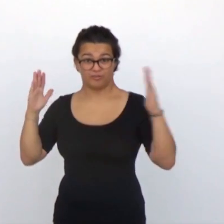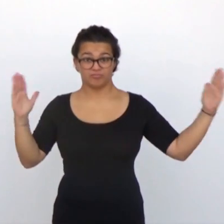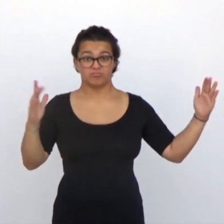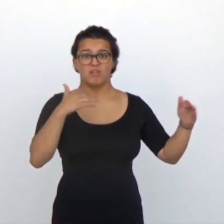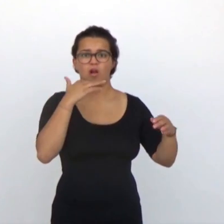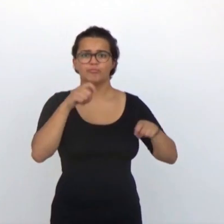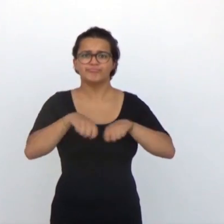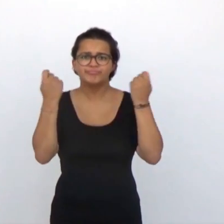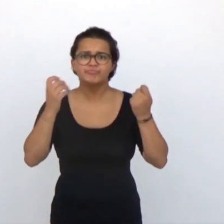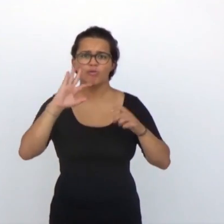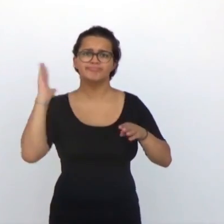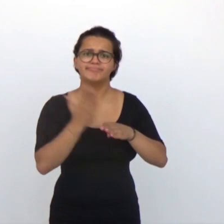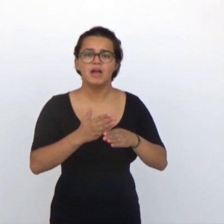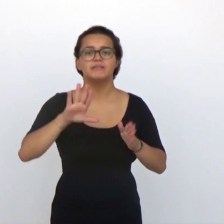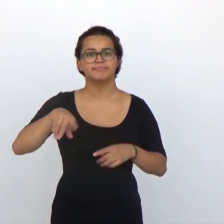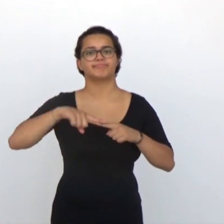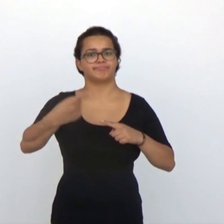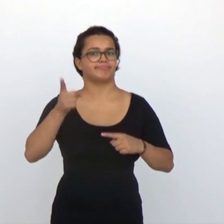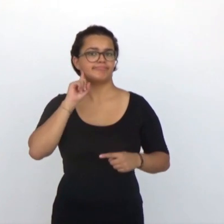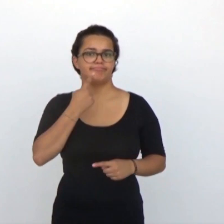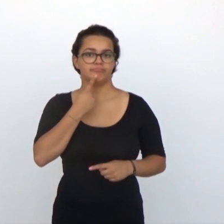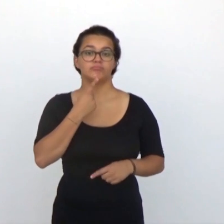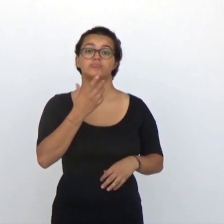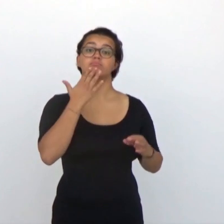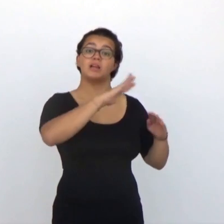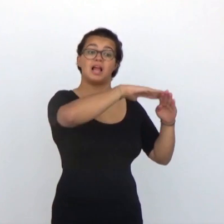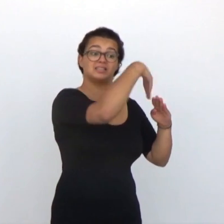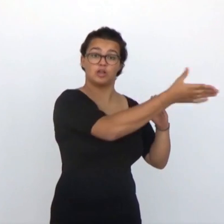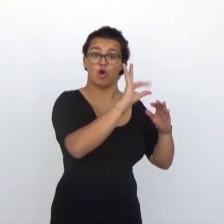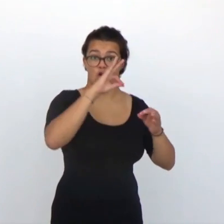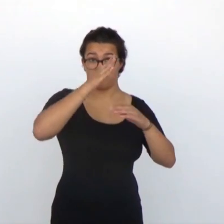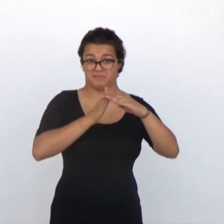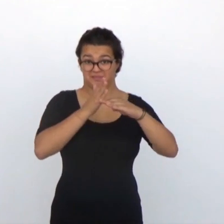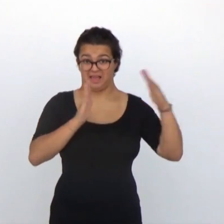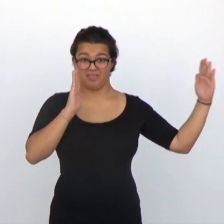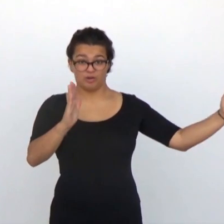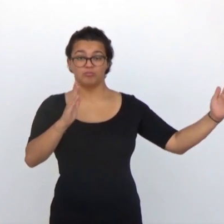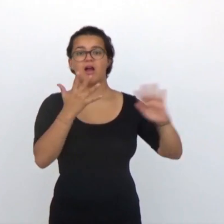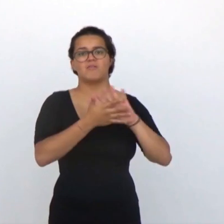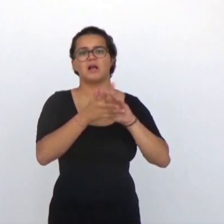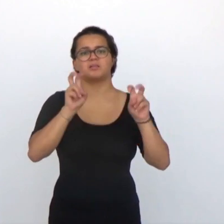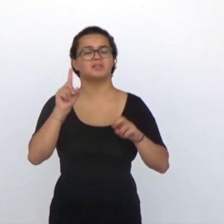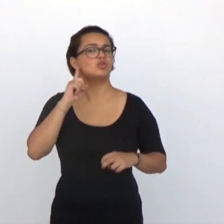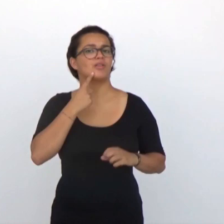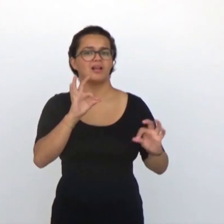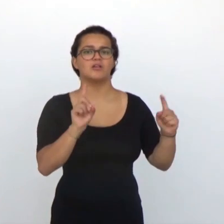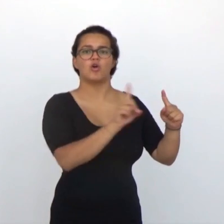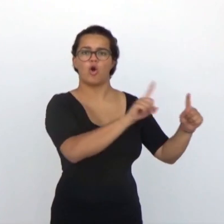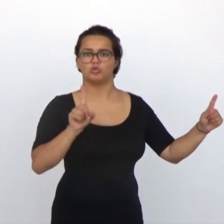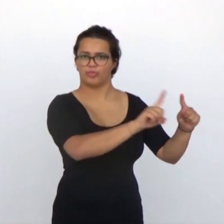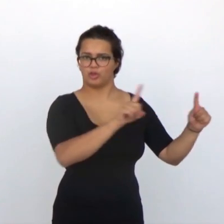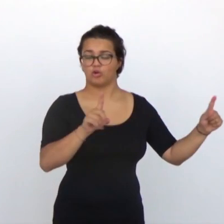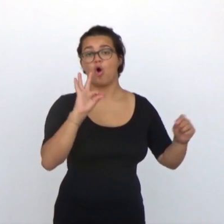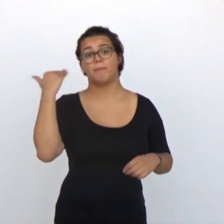auditivo, puede sobrevenir una sordera. Si el fallo afecta al oído externo o al oído medio, entonces hablamos de